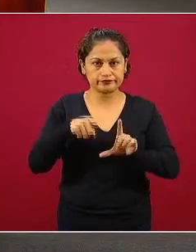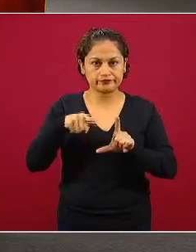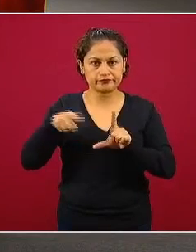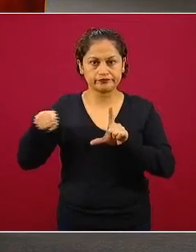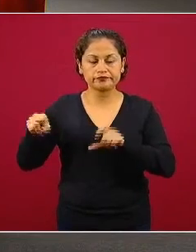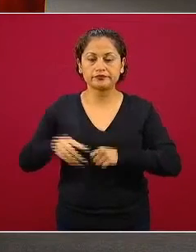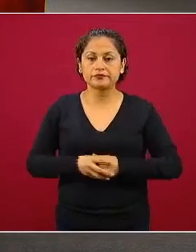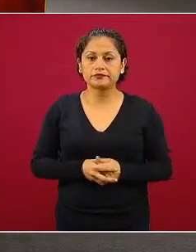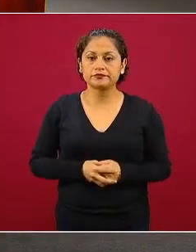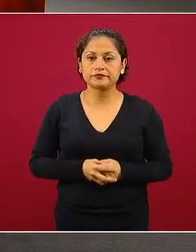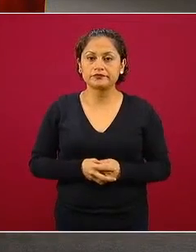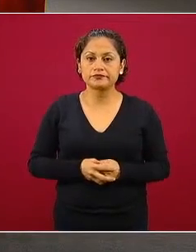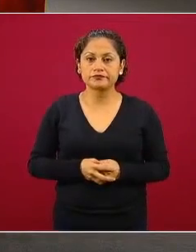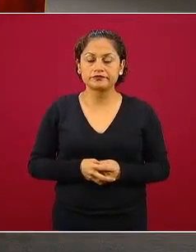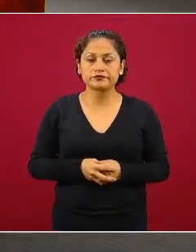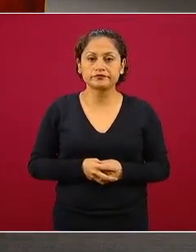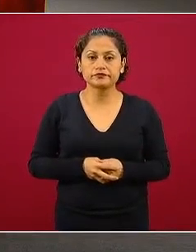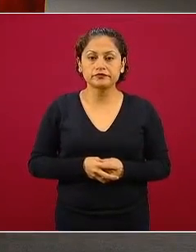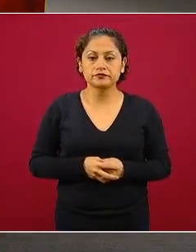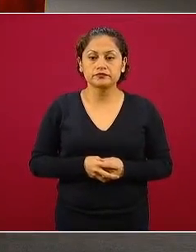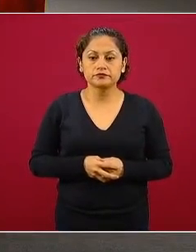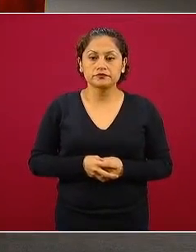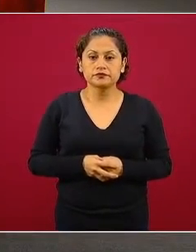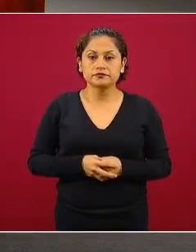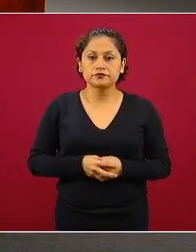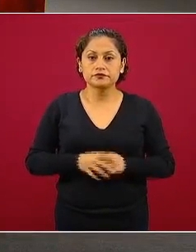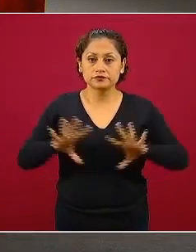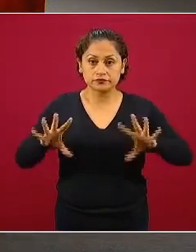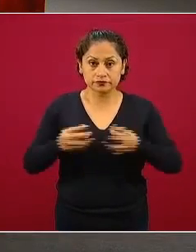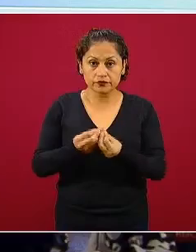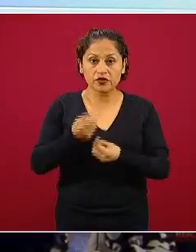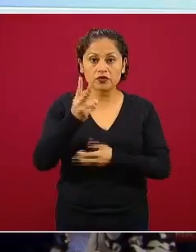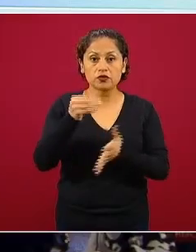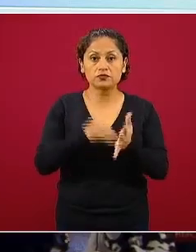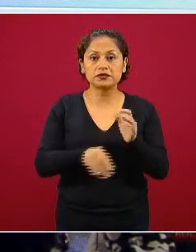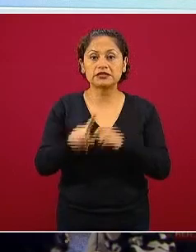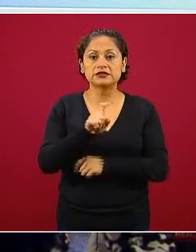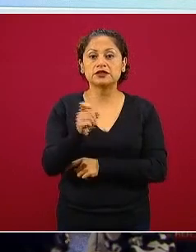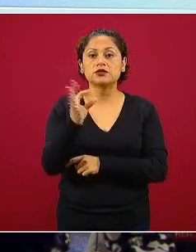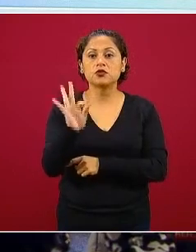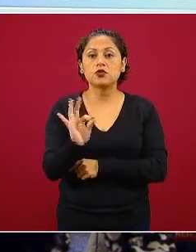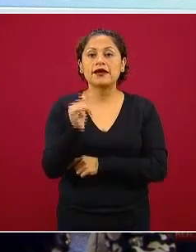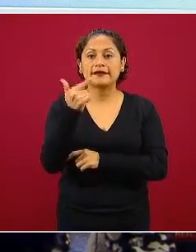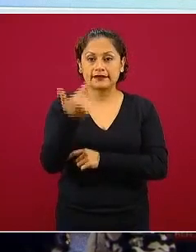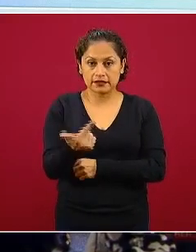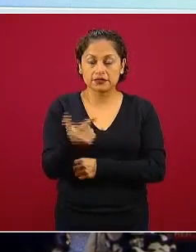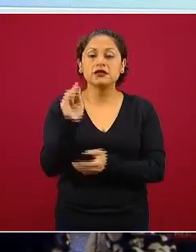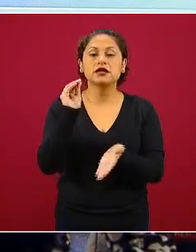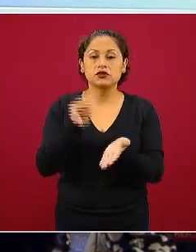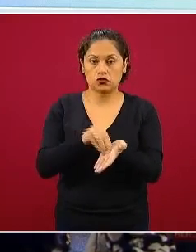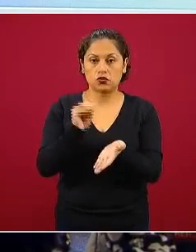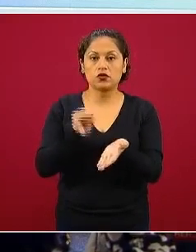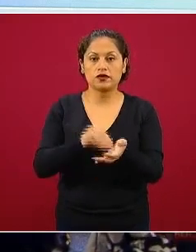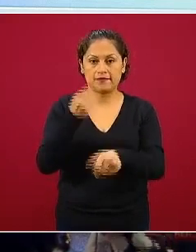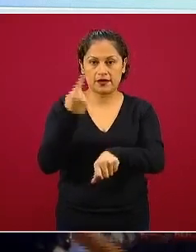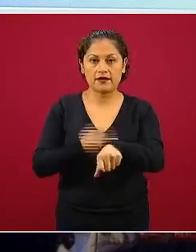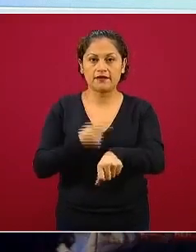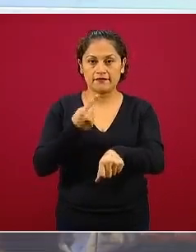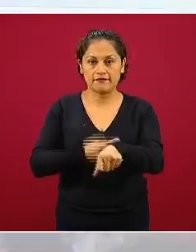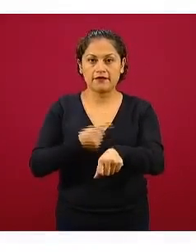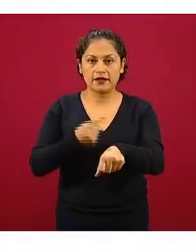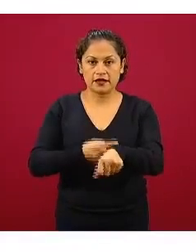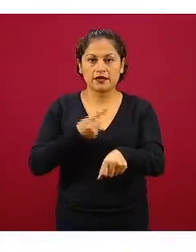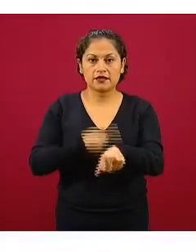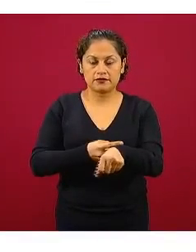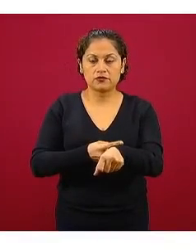de estas 2.147 son casos activos de los más de 8.000 2